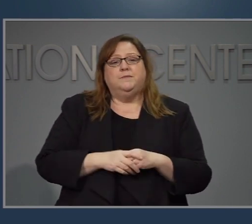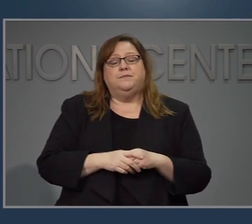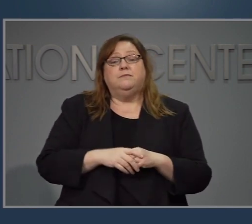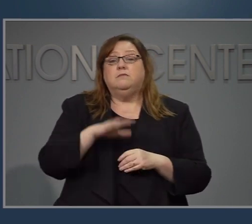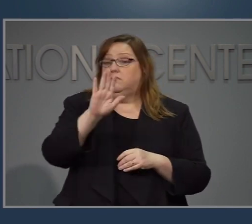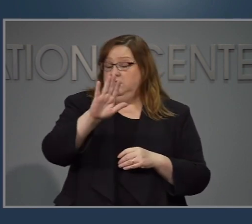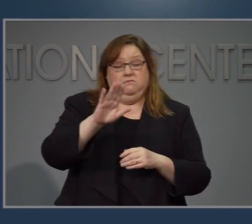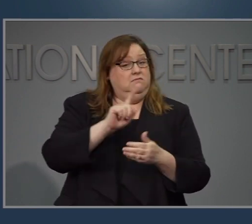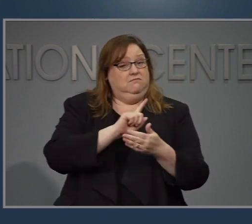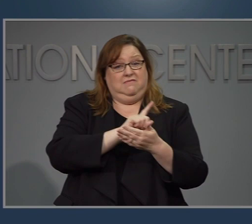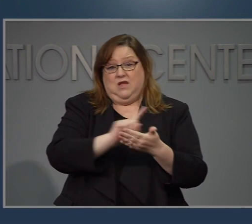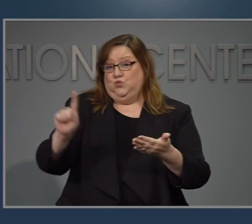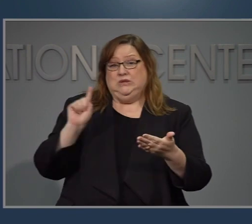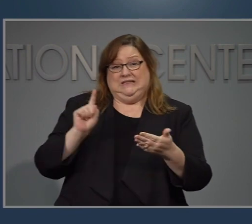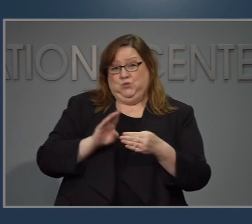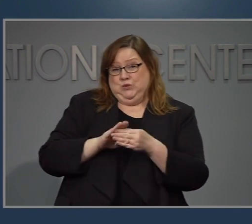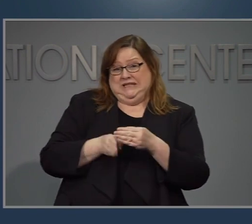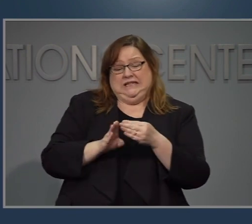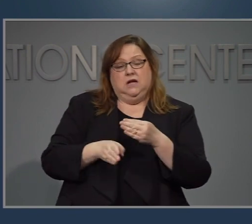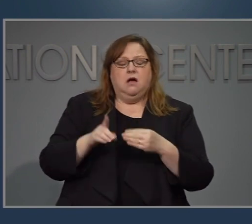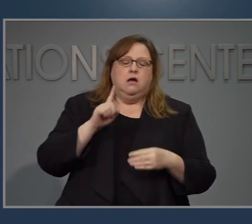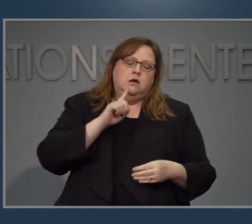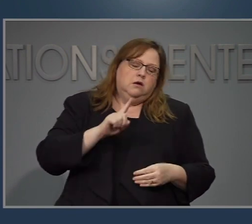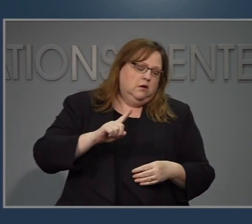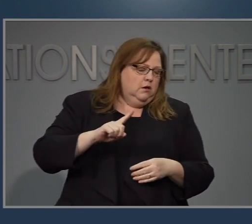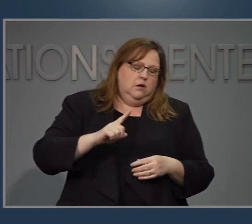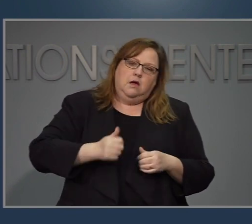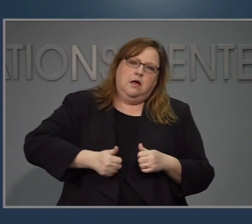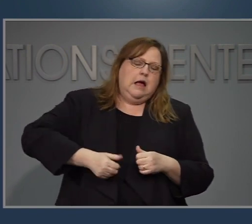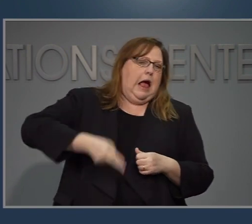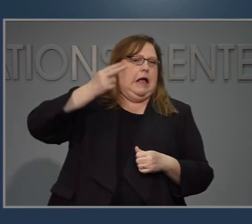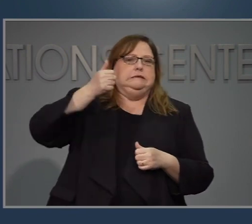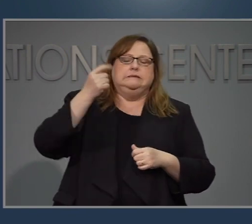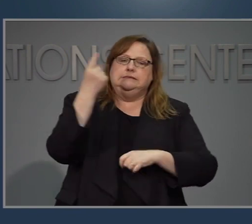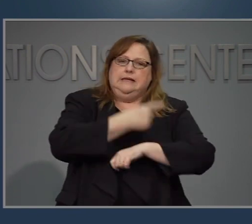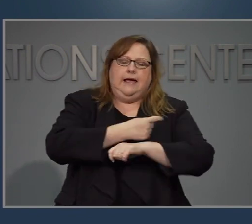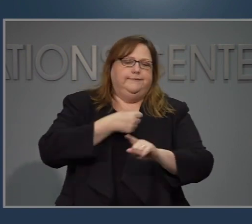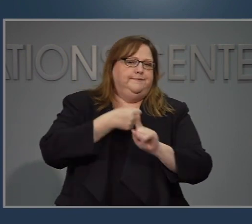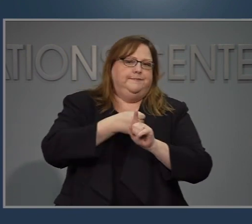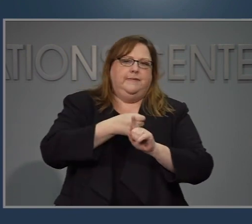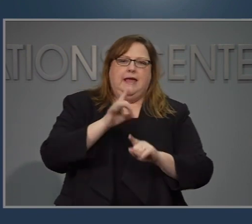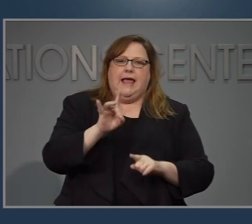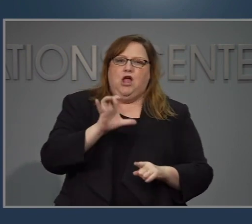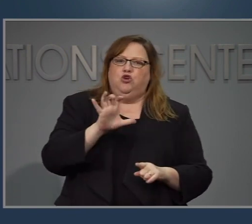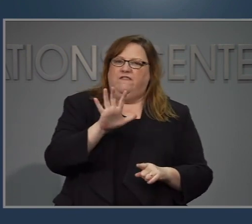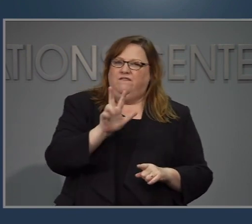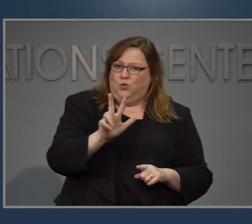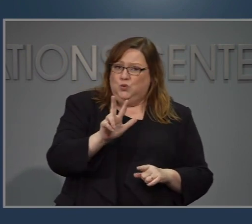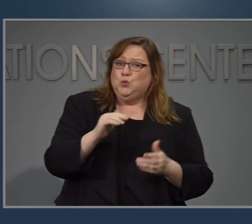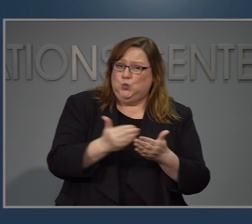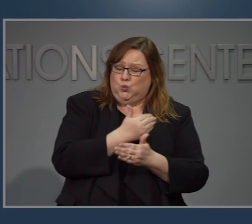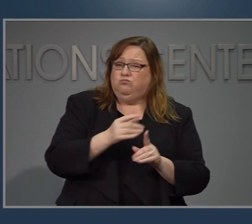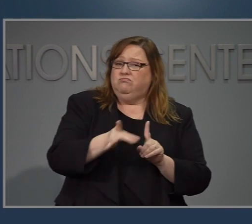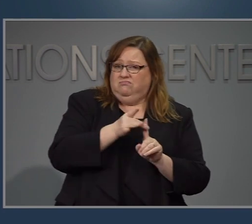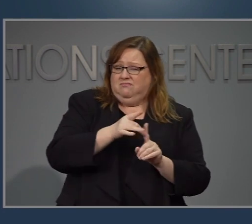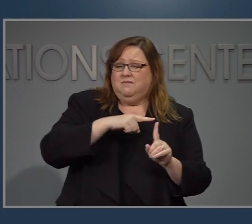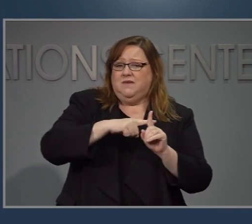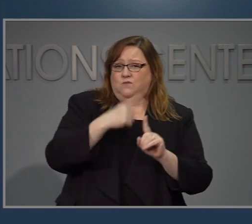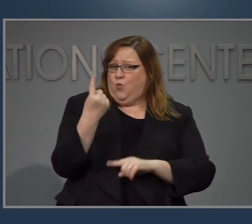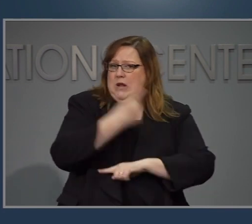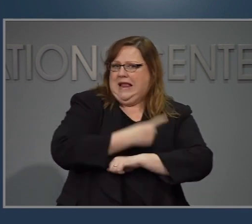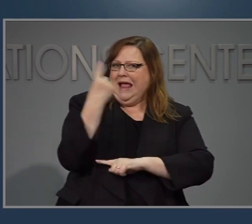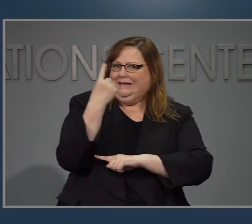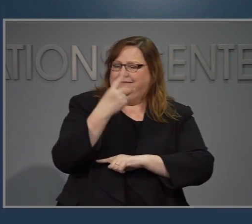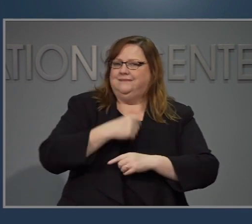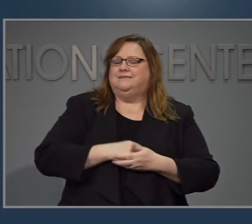vimos nuestro día único de aumento más alto con dos ochocientos cincuenta y tres casos en un solo